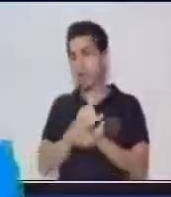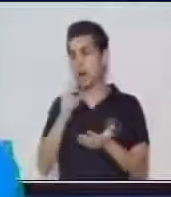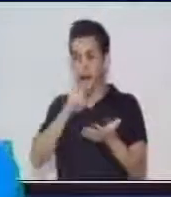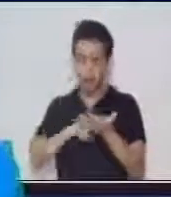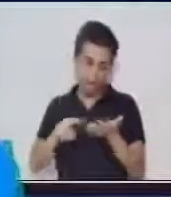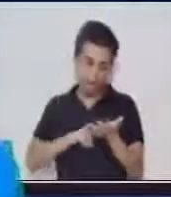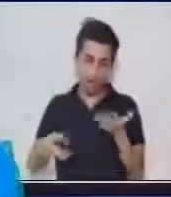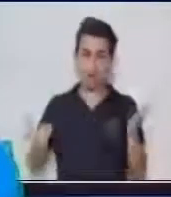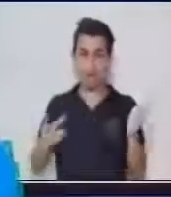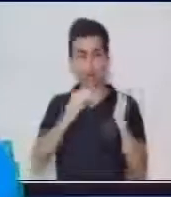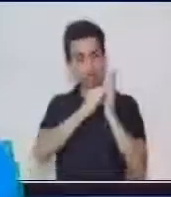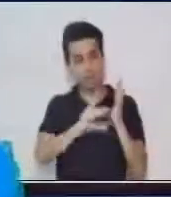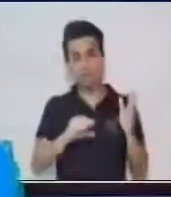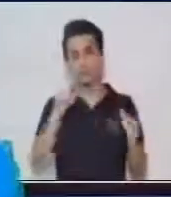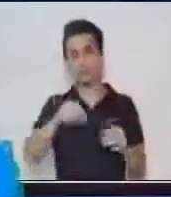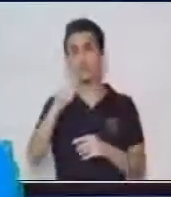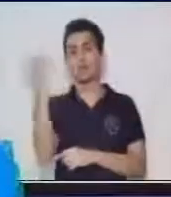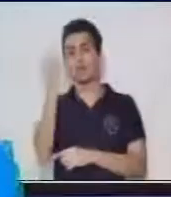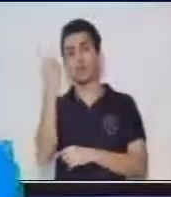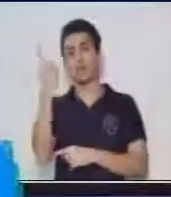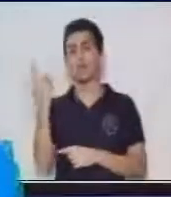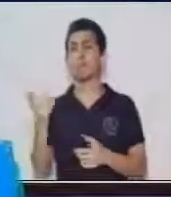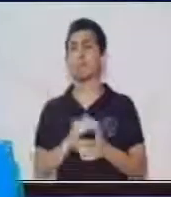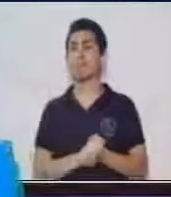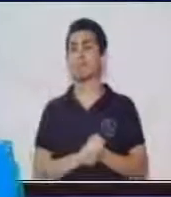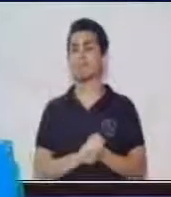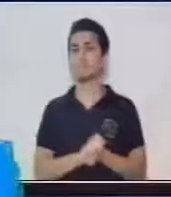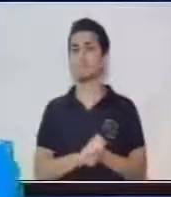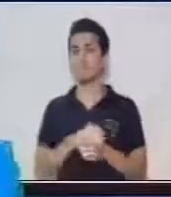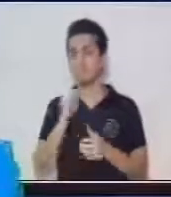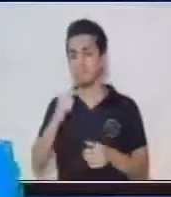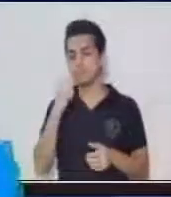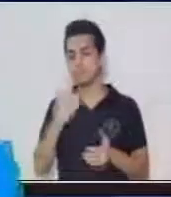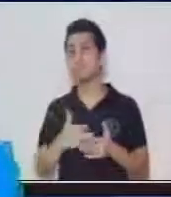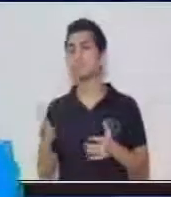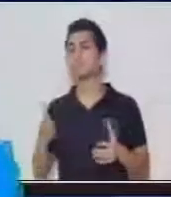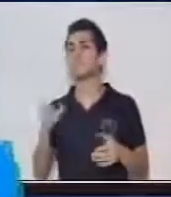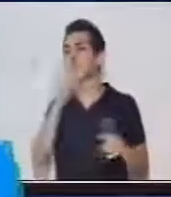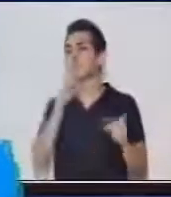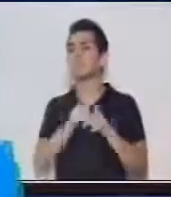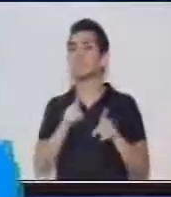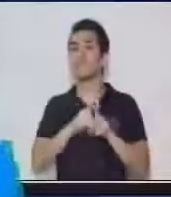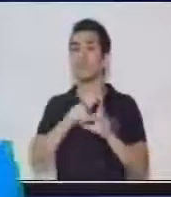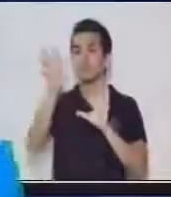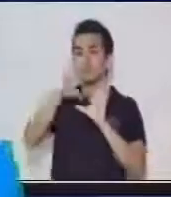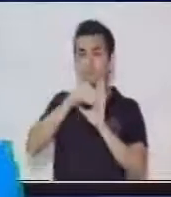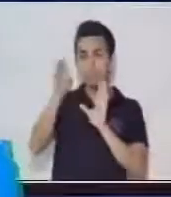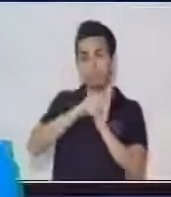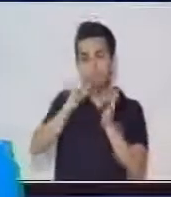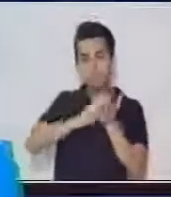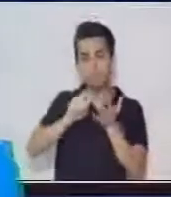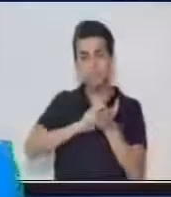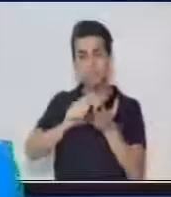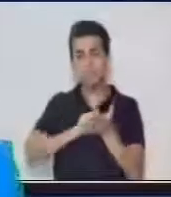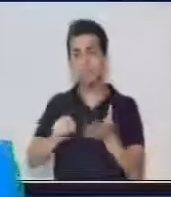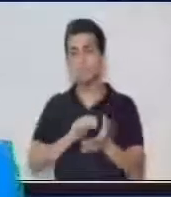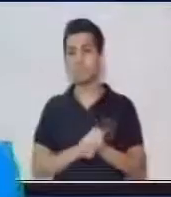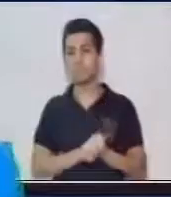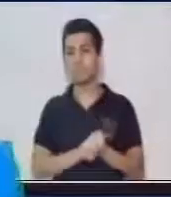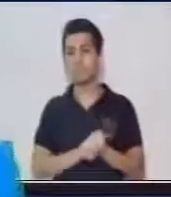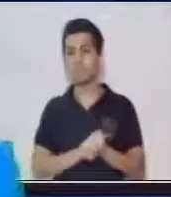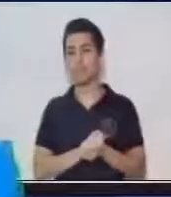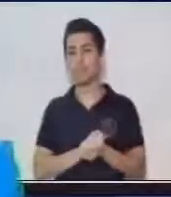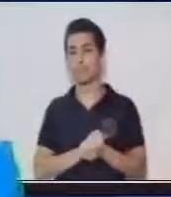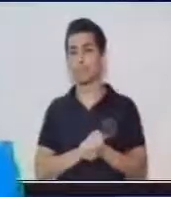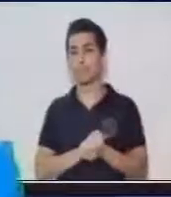texto muy importante, que aquí también nos dice que en la toma de notas pueda ser de los que